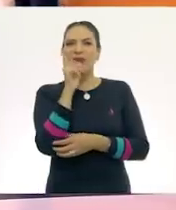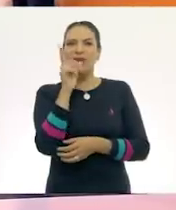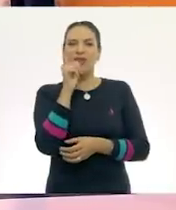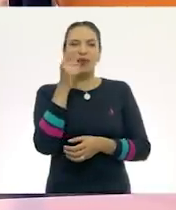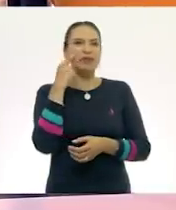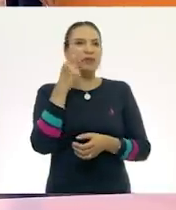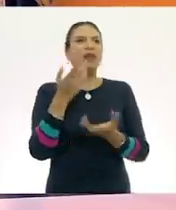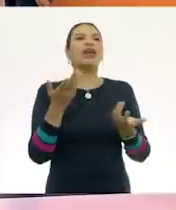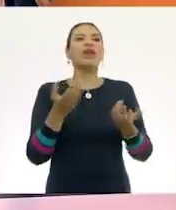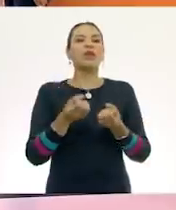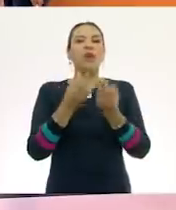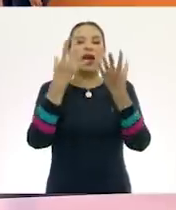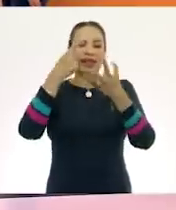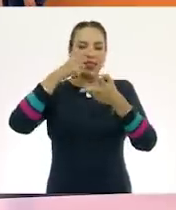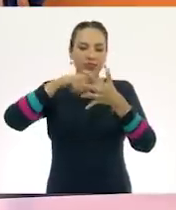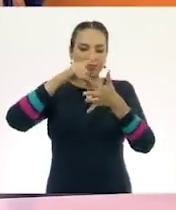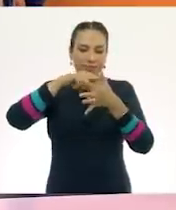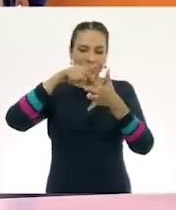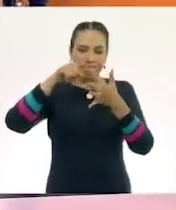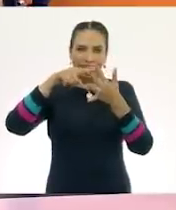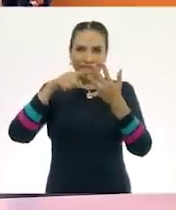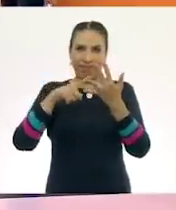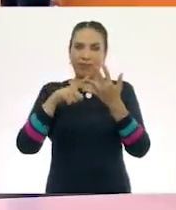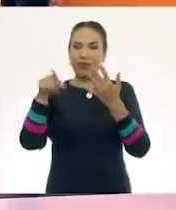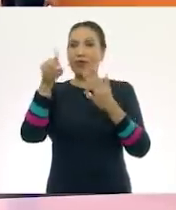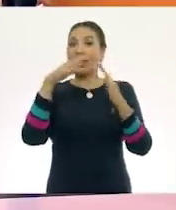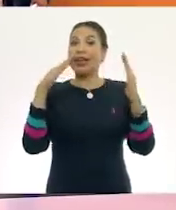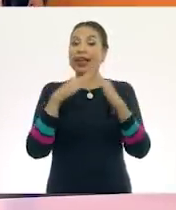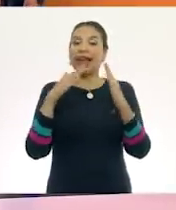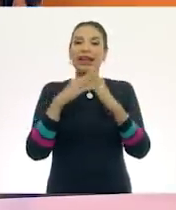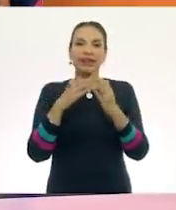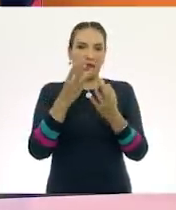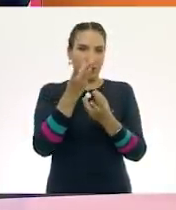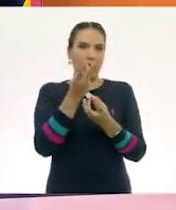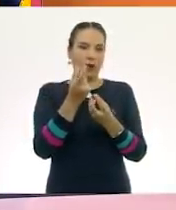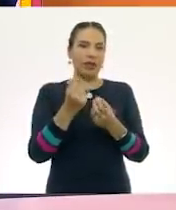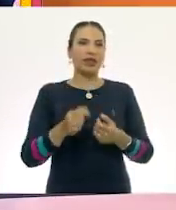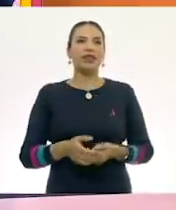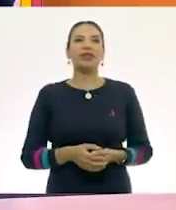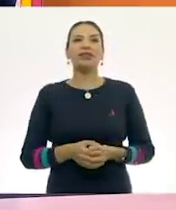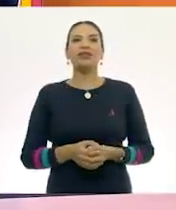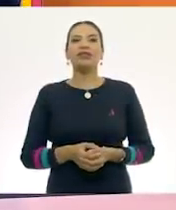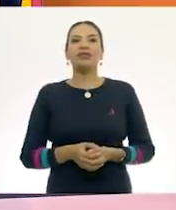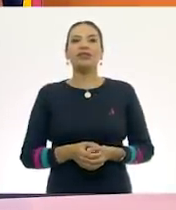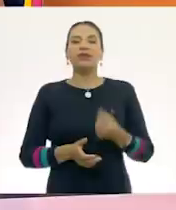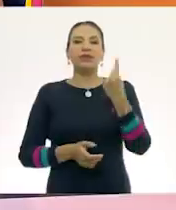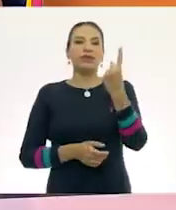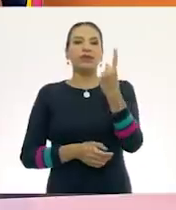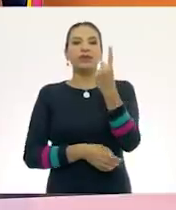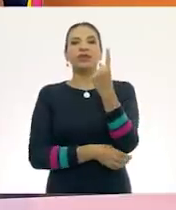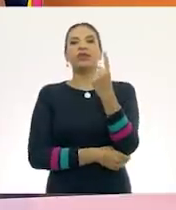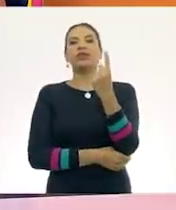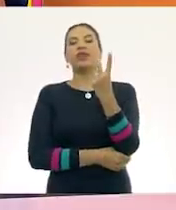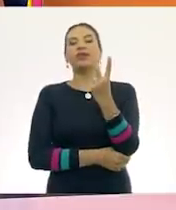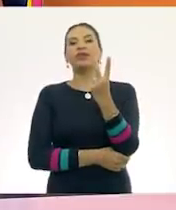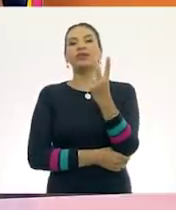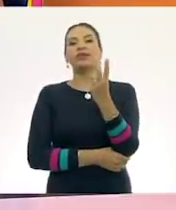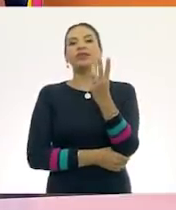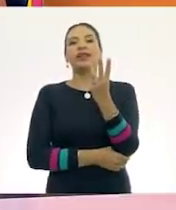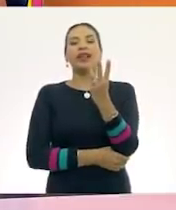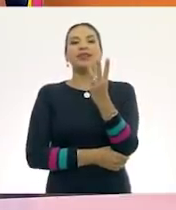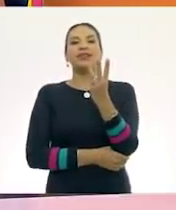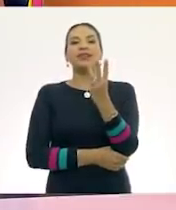registrar la cantidad que hay. ¿De acuerdo? En casita, cuenta con nosotros. Uno, dos,